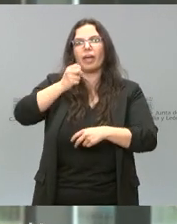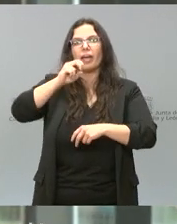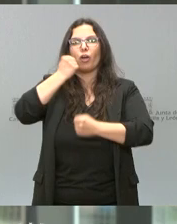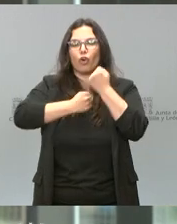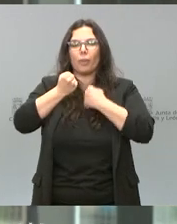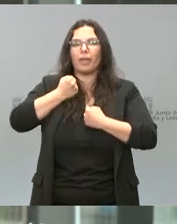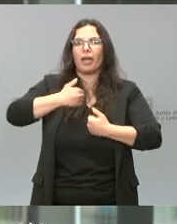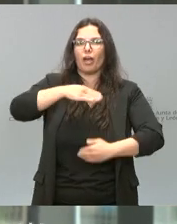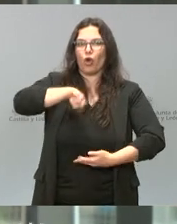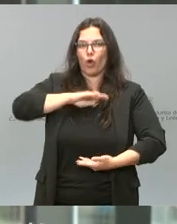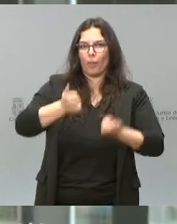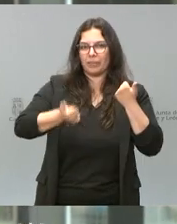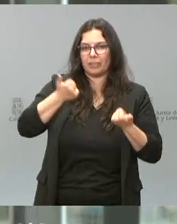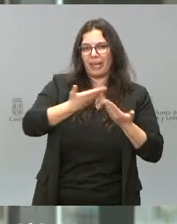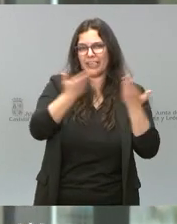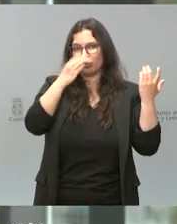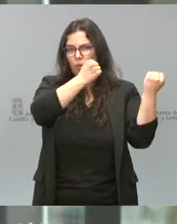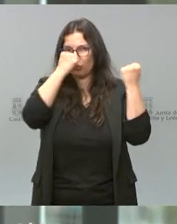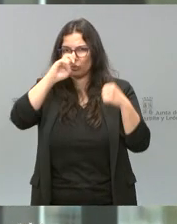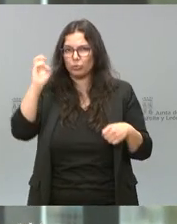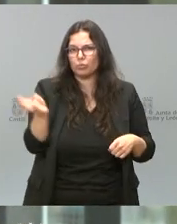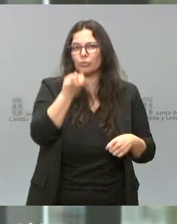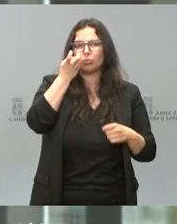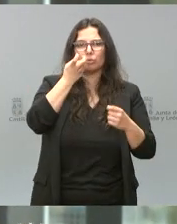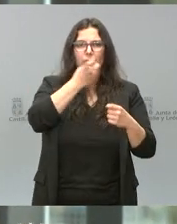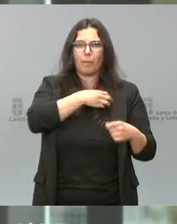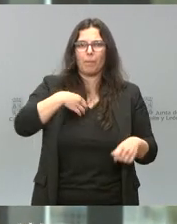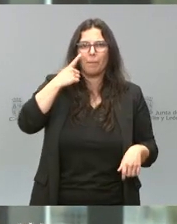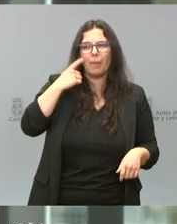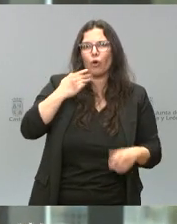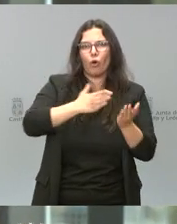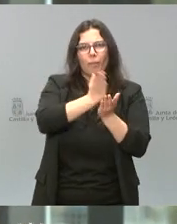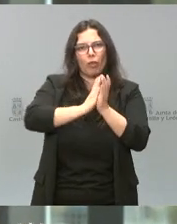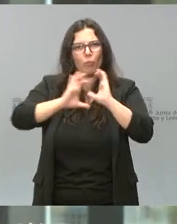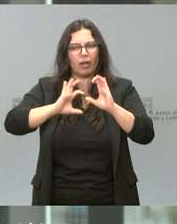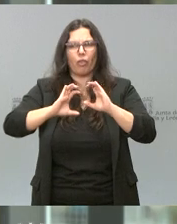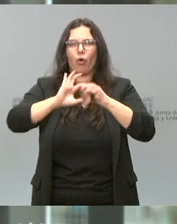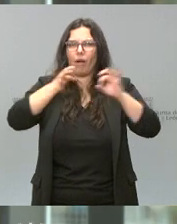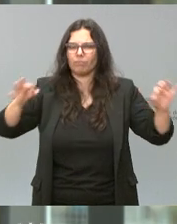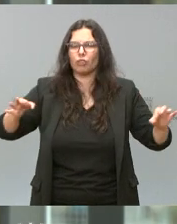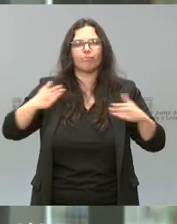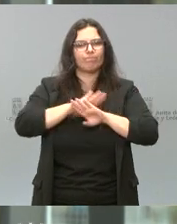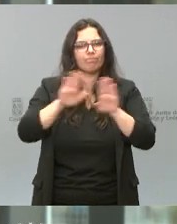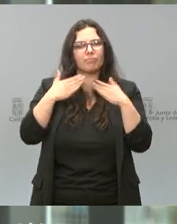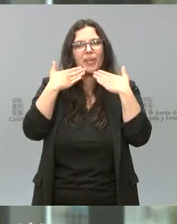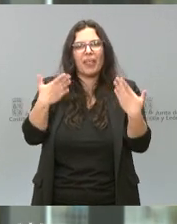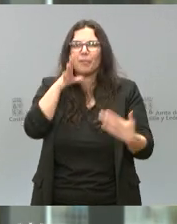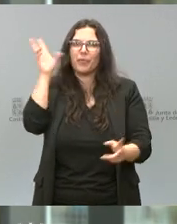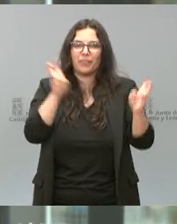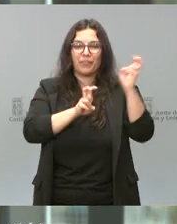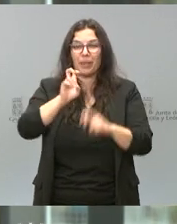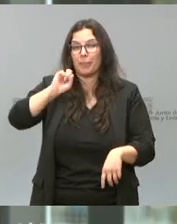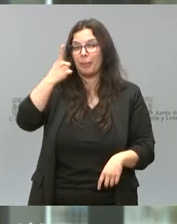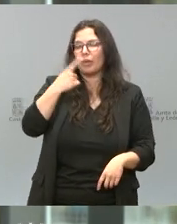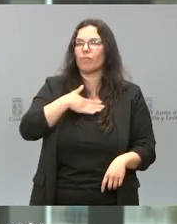resto de autoridades, entidades financieras, medios de comunicación, amigos, muchas gracias por haber venido. Me gustaría, antes de